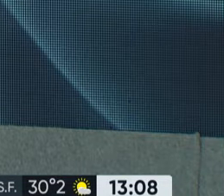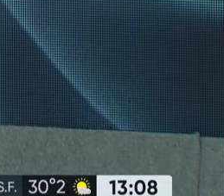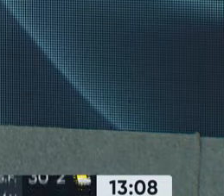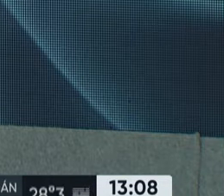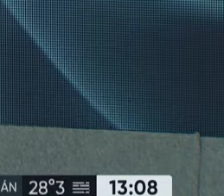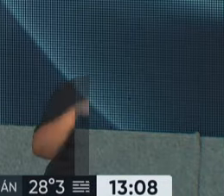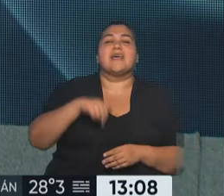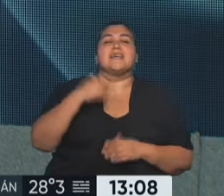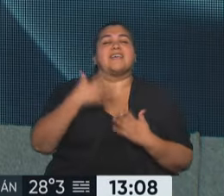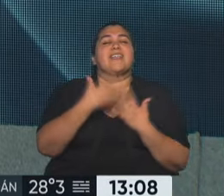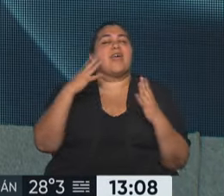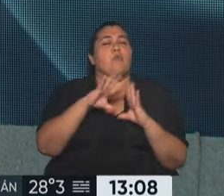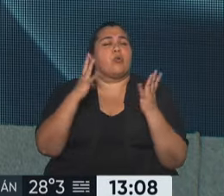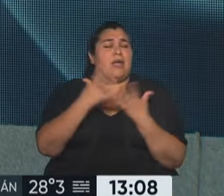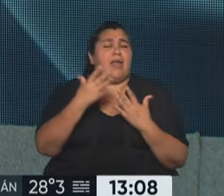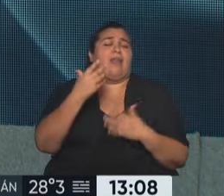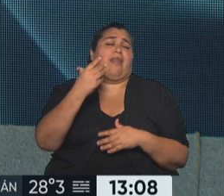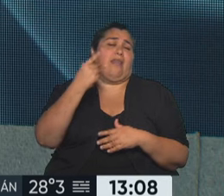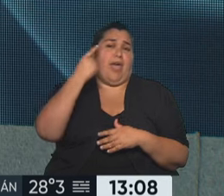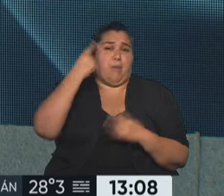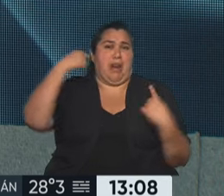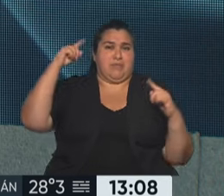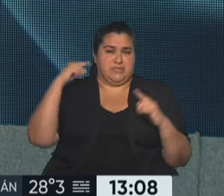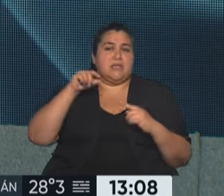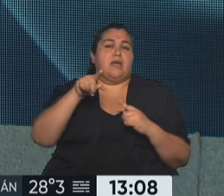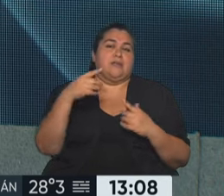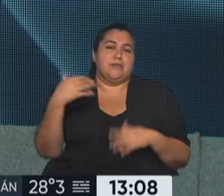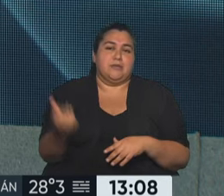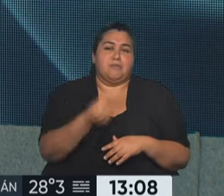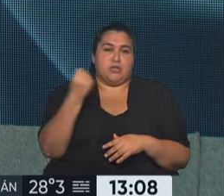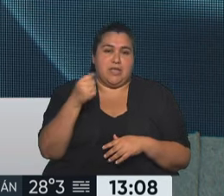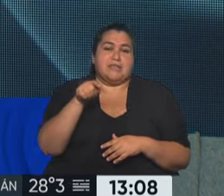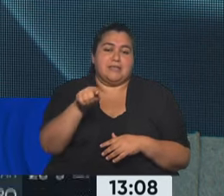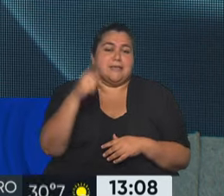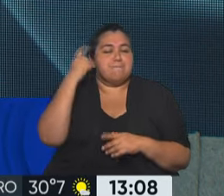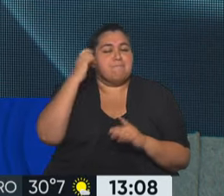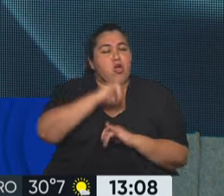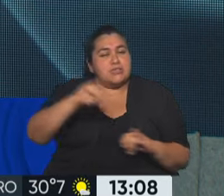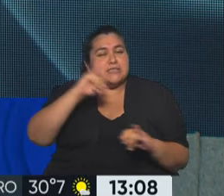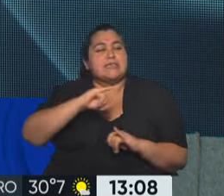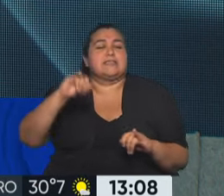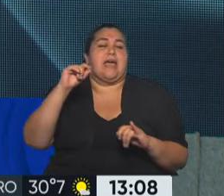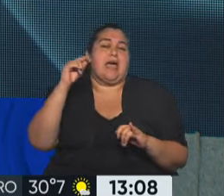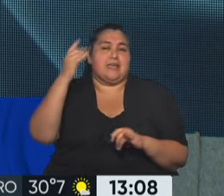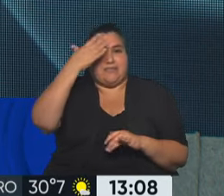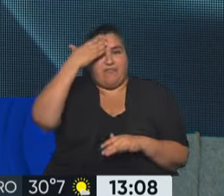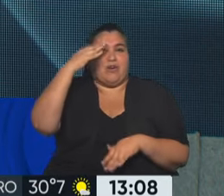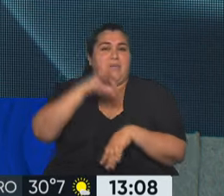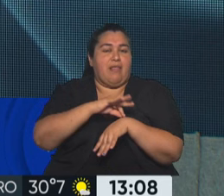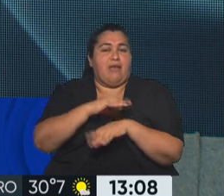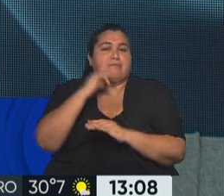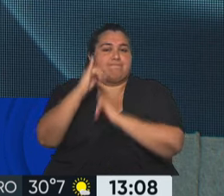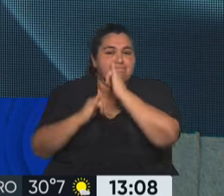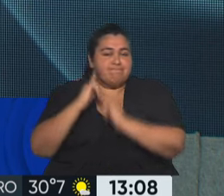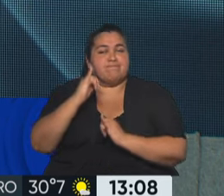Y es el Día Mundial de la Epilepsia. Estas fechas son importantes para concientizar, para hablar de la enfermedad y también para conocer